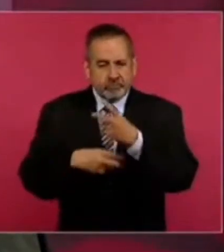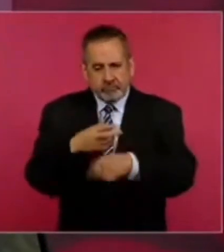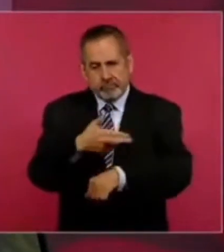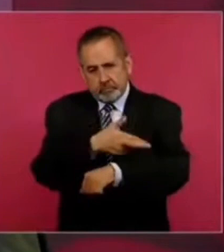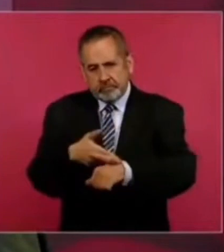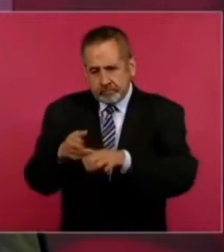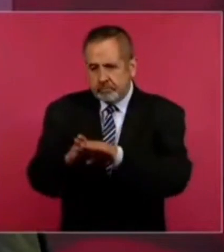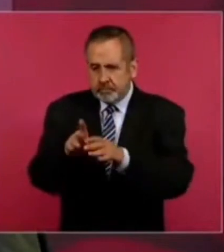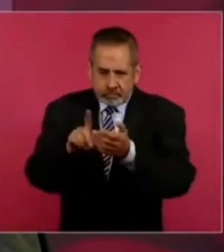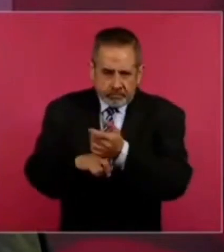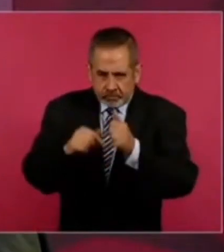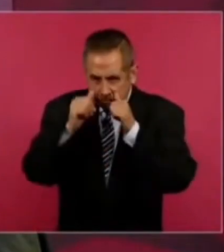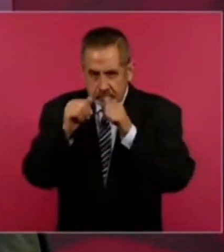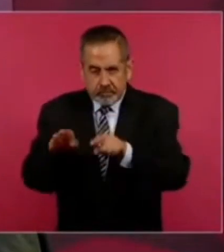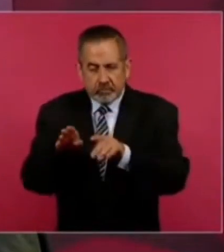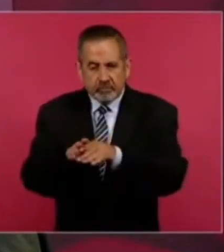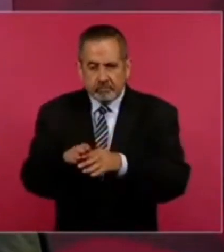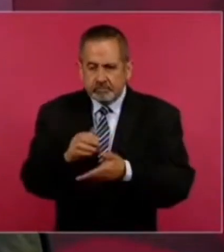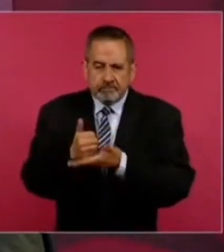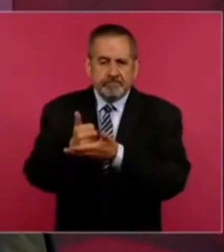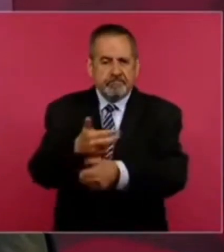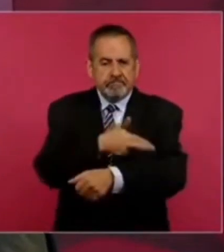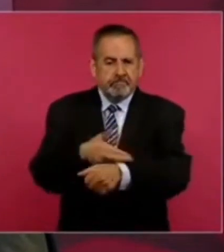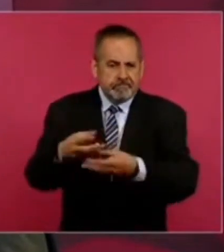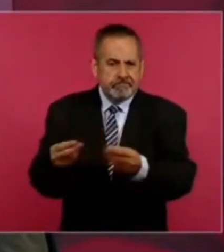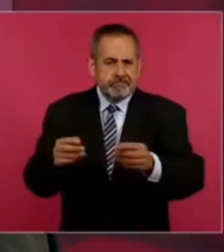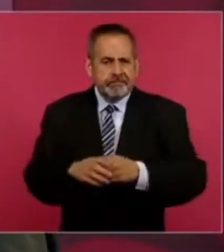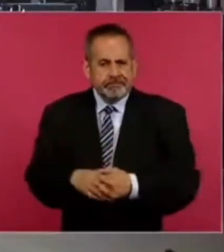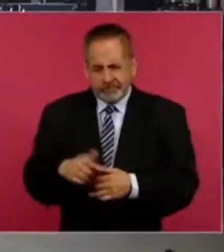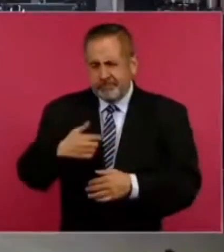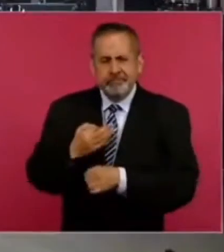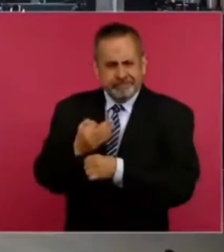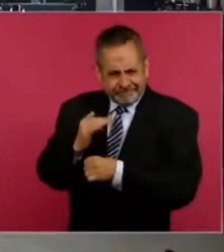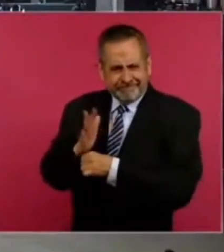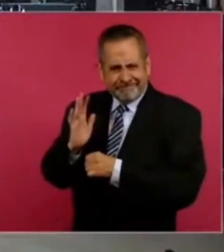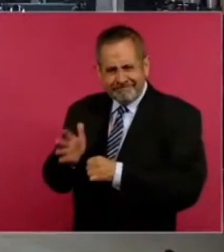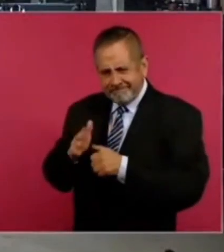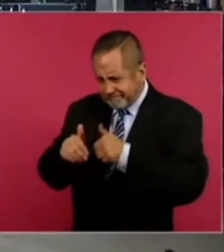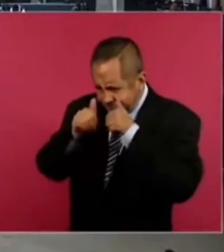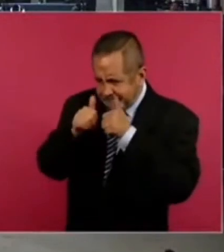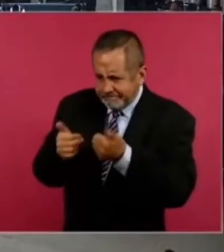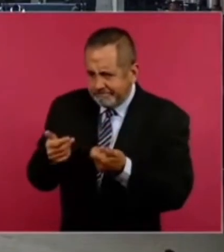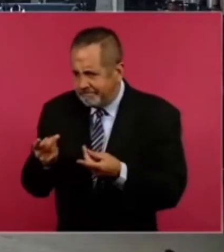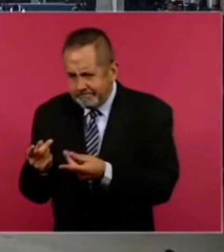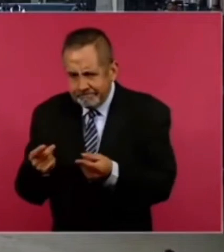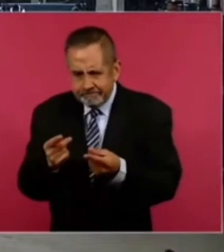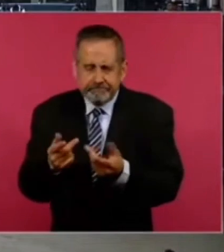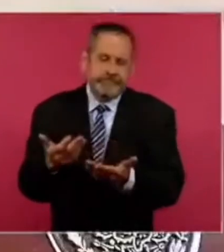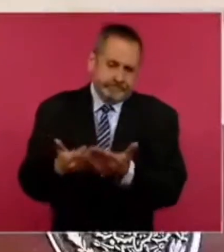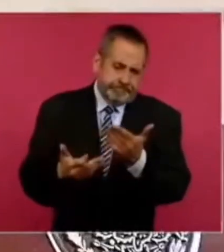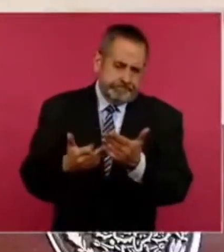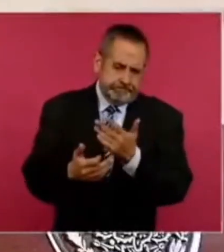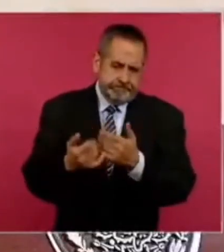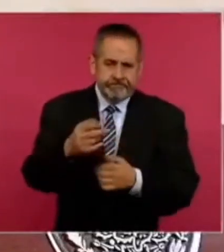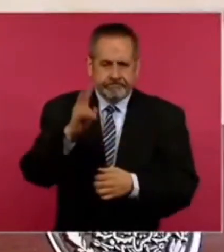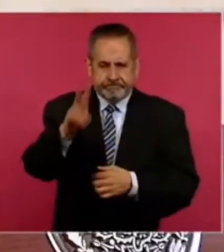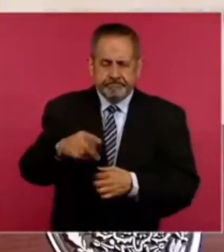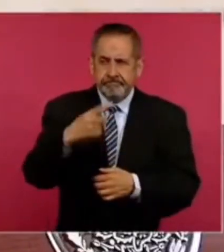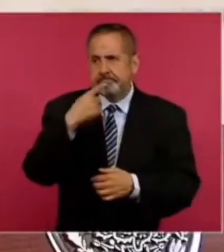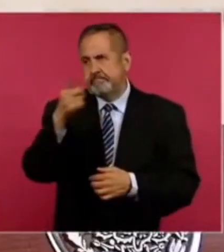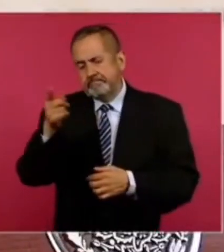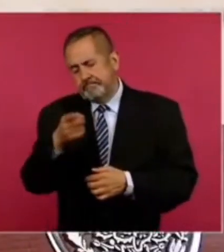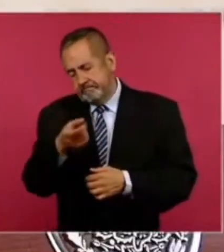tomar cartas en el asunto. Ya lo están haciendo, pero sí hay esa queja.